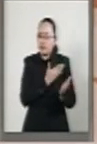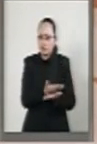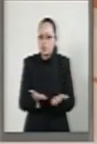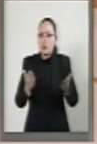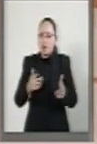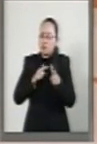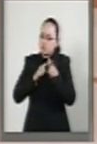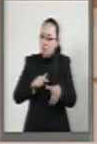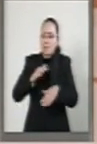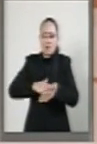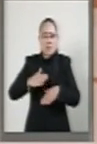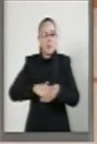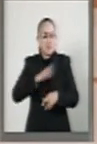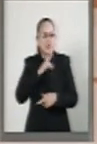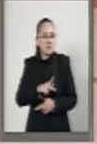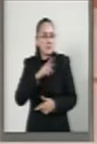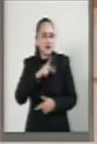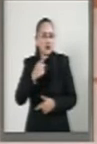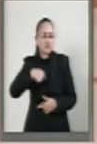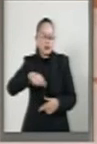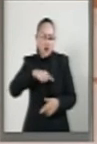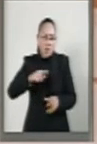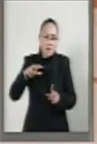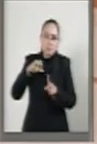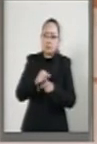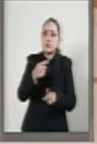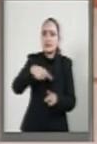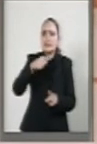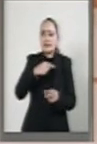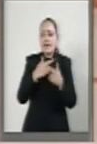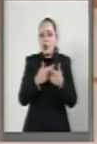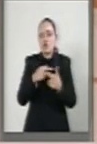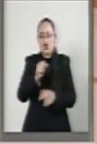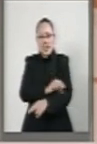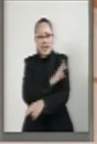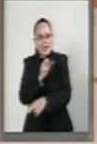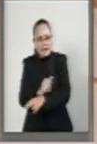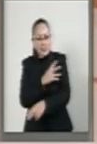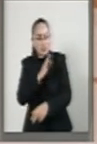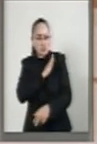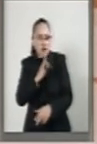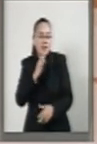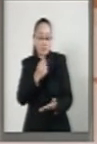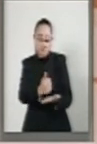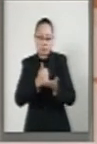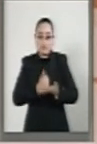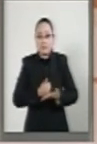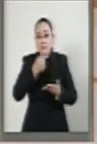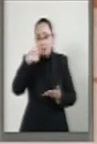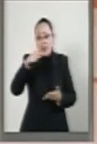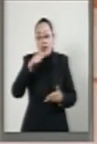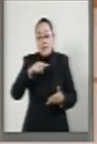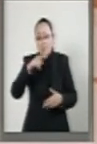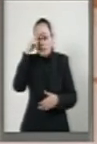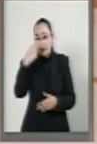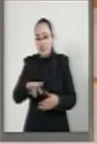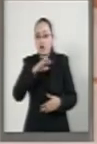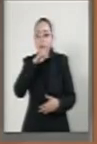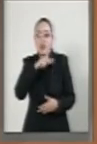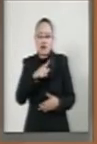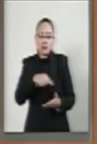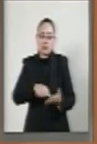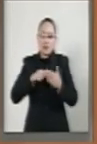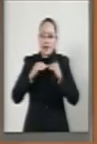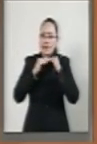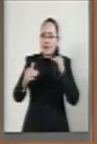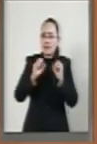seguir mejorando para lograr que los recursos energéticos permitan construir un mejor México con una mayor